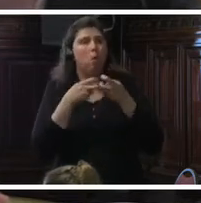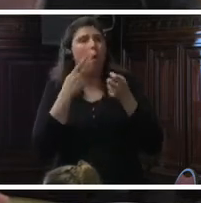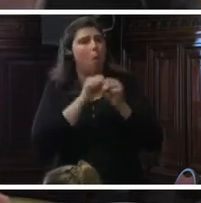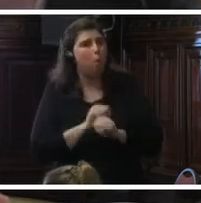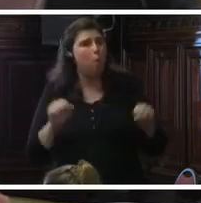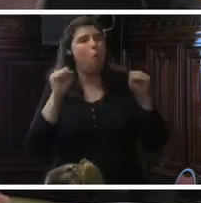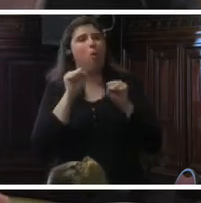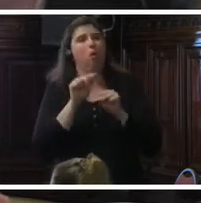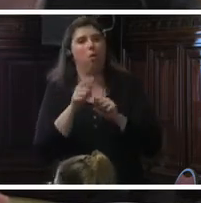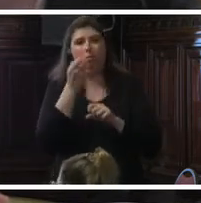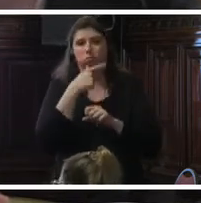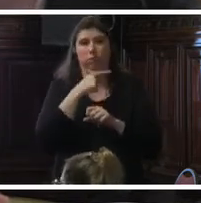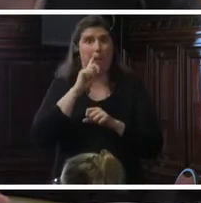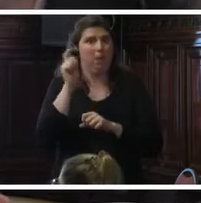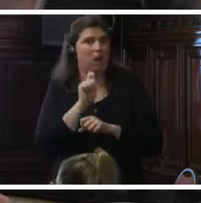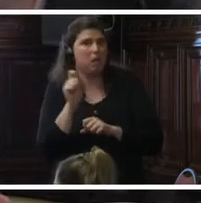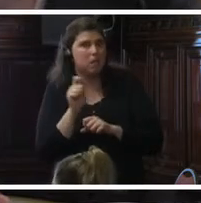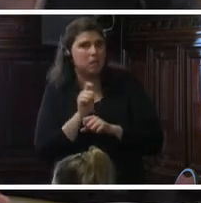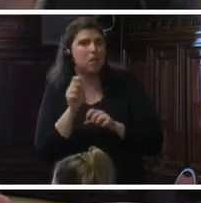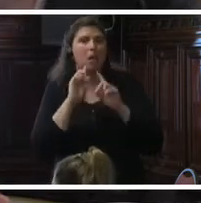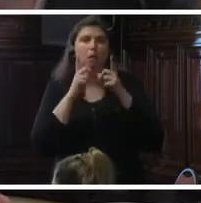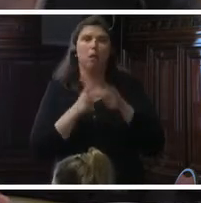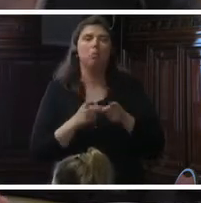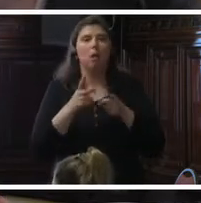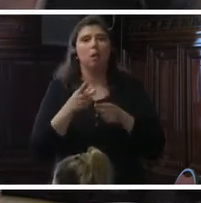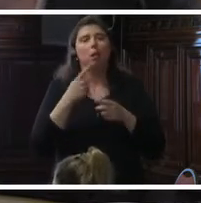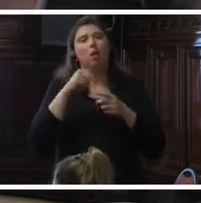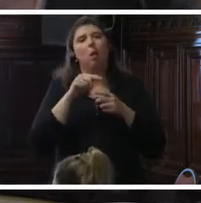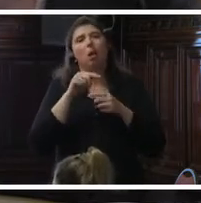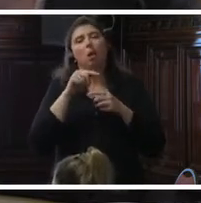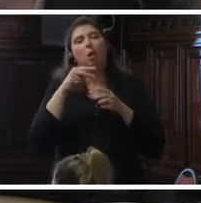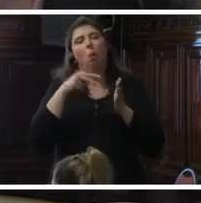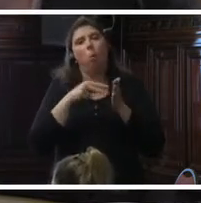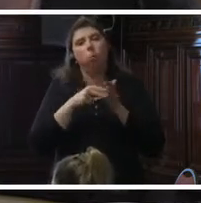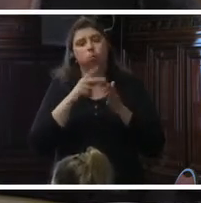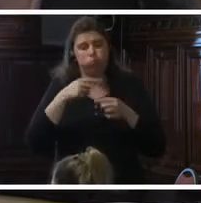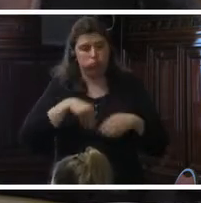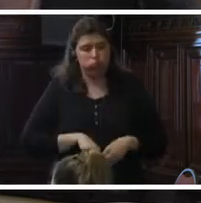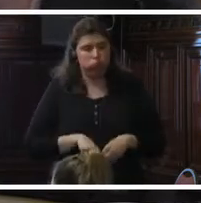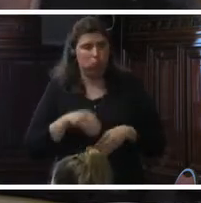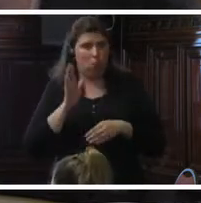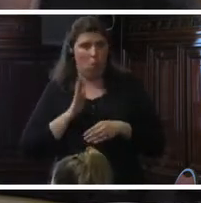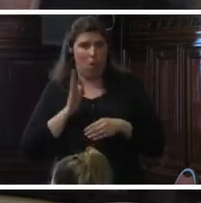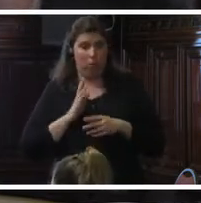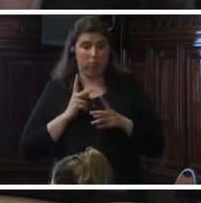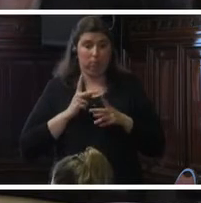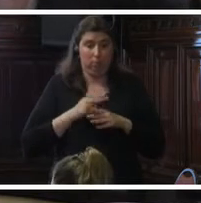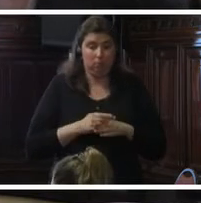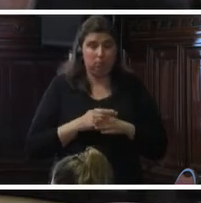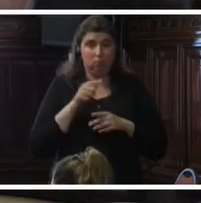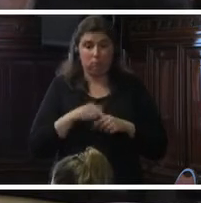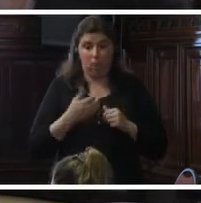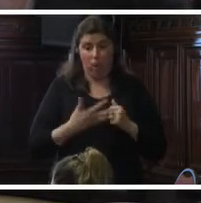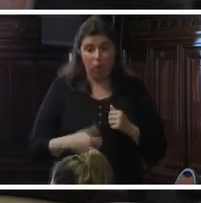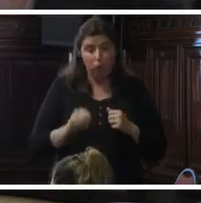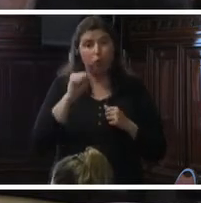primero, anticoncepción oral de emergencia y dos, dispositivos intrauterinos. Adicionalmente, pese a que la interrupción voluntaria del embarazo es legal